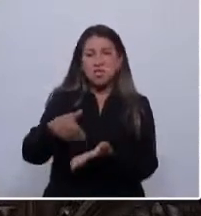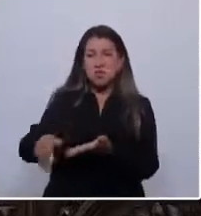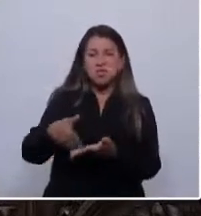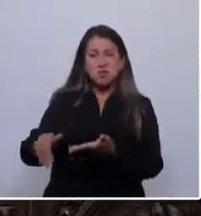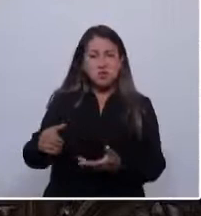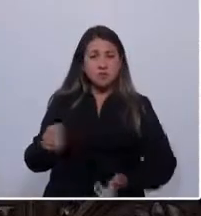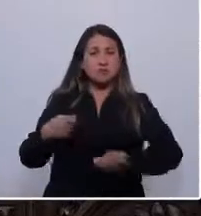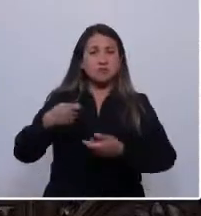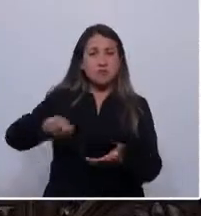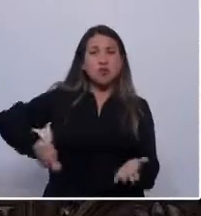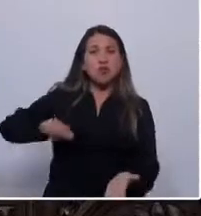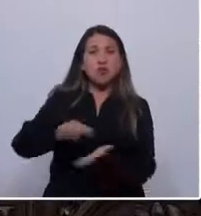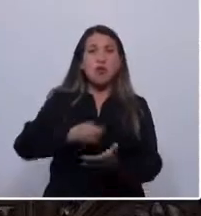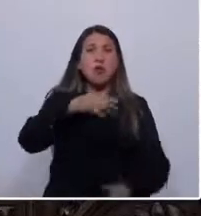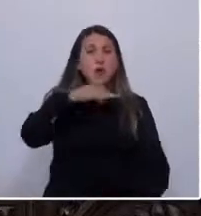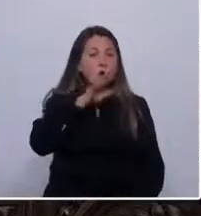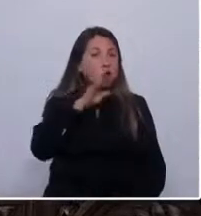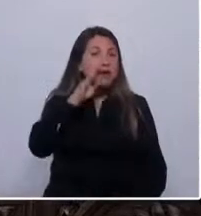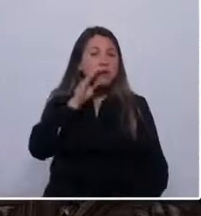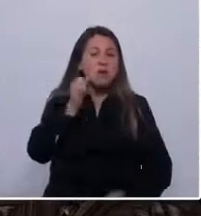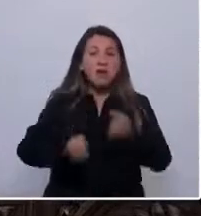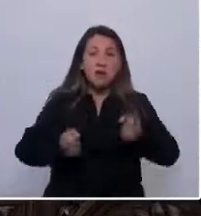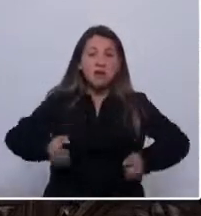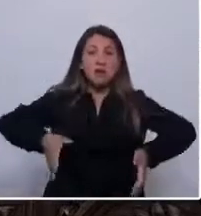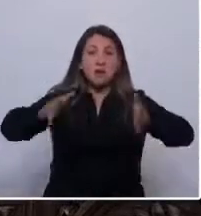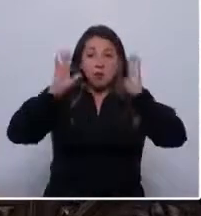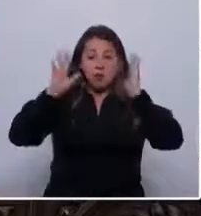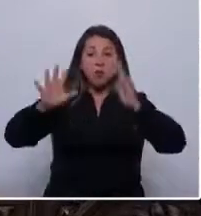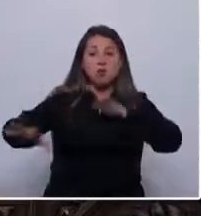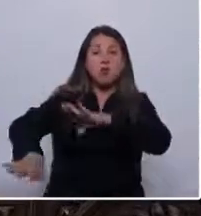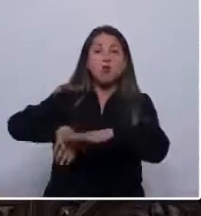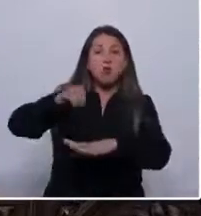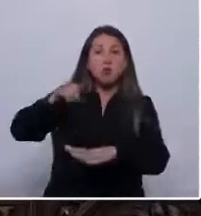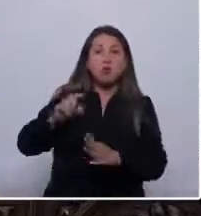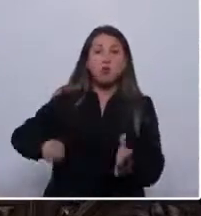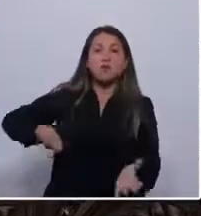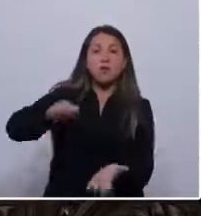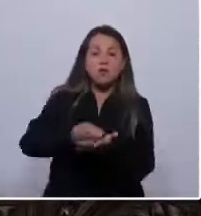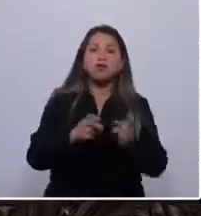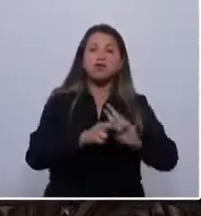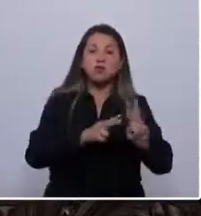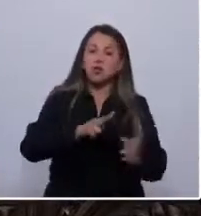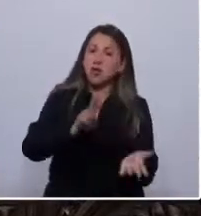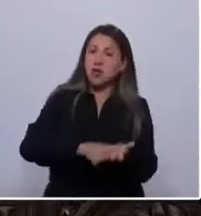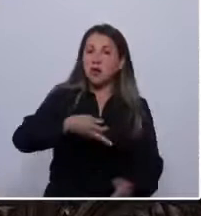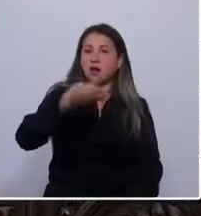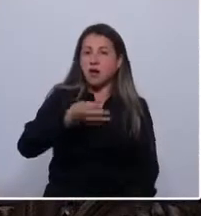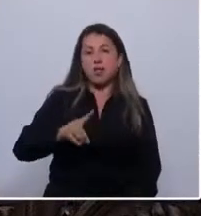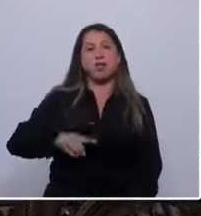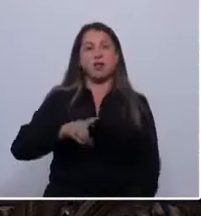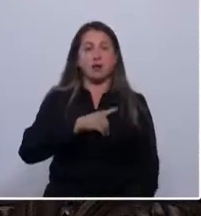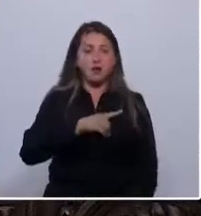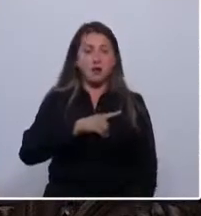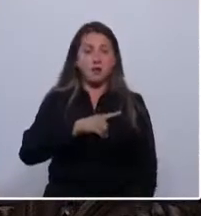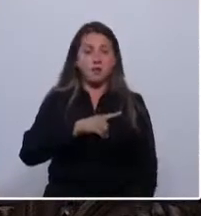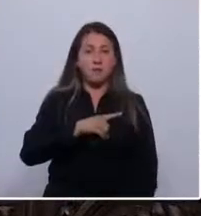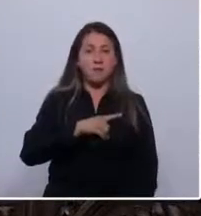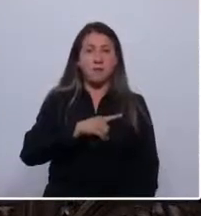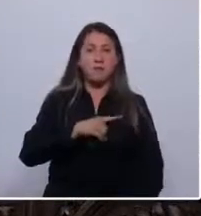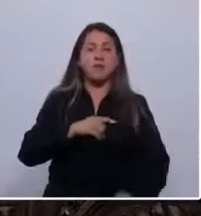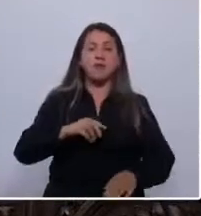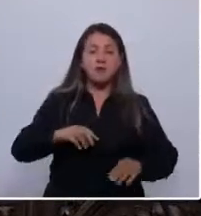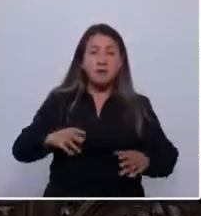en comprar agua potable con camiones aljibe, en vez de invertir en soluciones reales y dignas. En obras